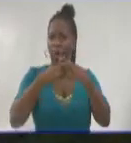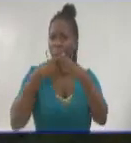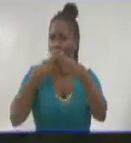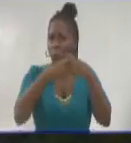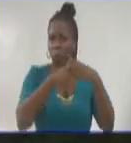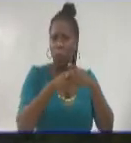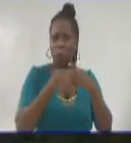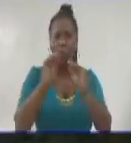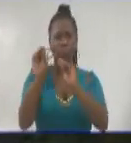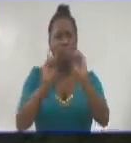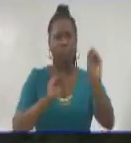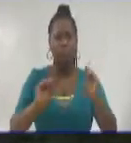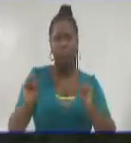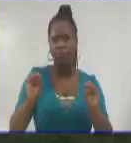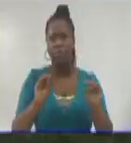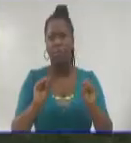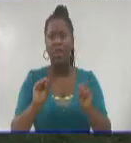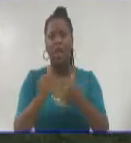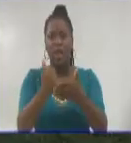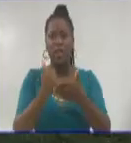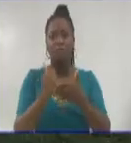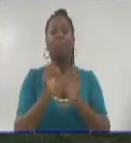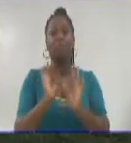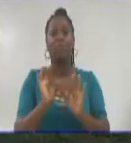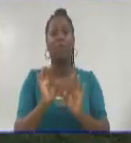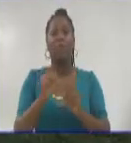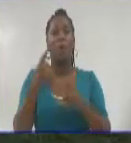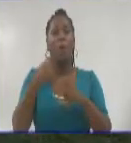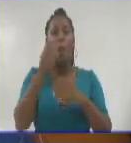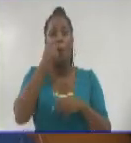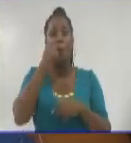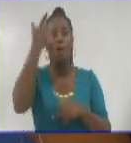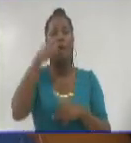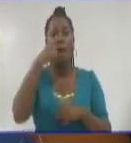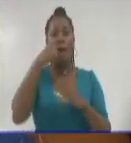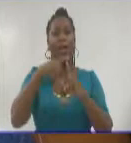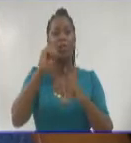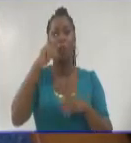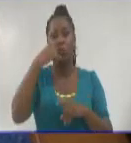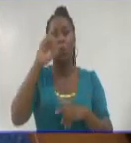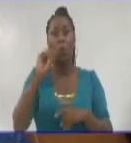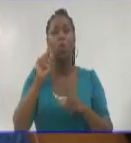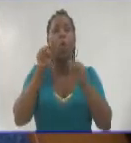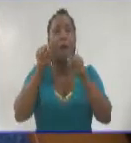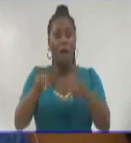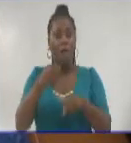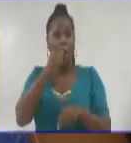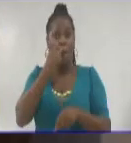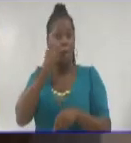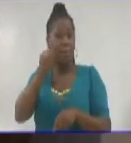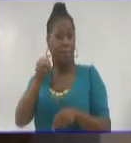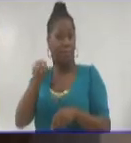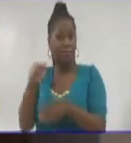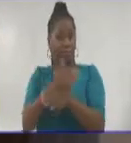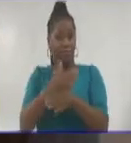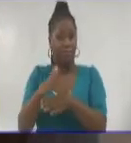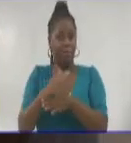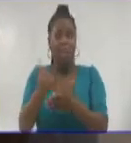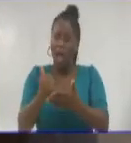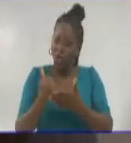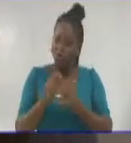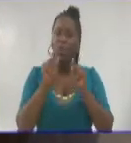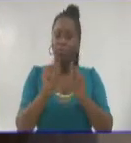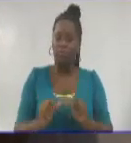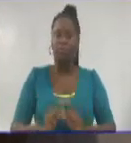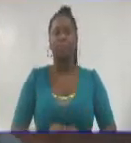y a la enfática labor del doctor Antonio Núñez Jiménez por atesorar todos los elementos históricos y naturales de la región de Baracoa.